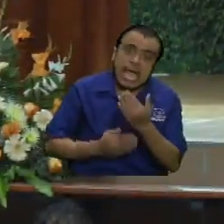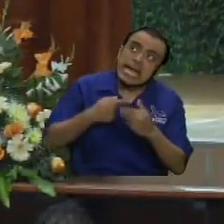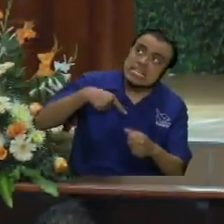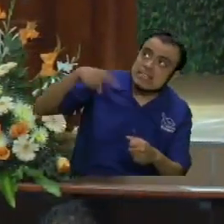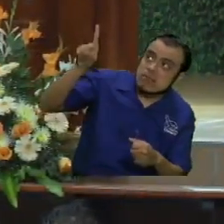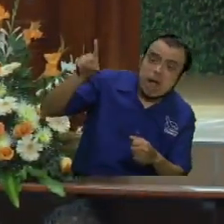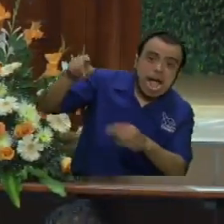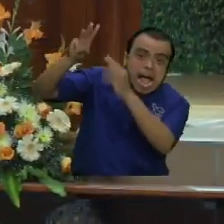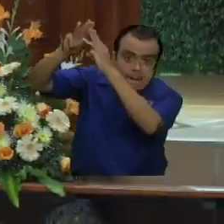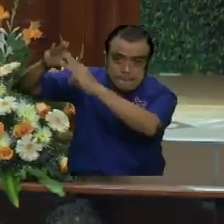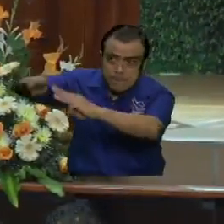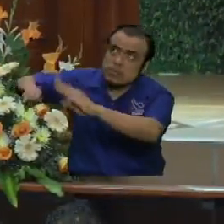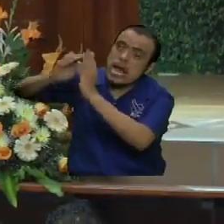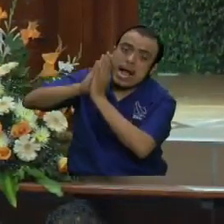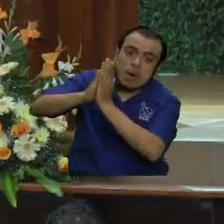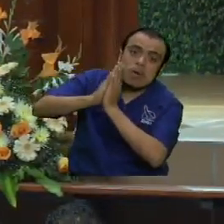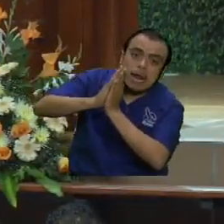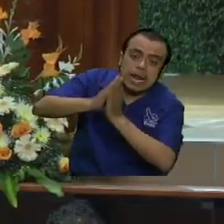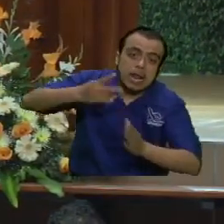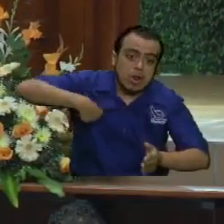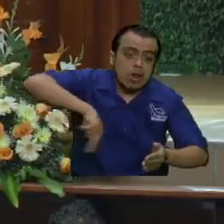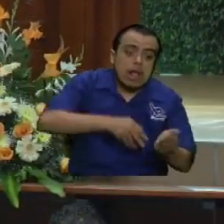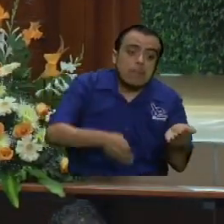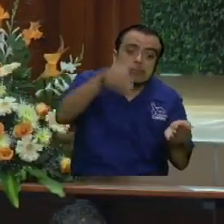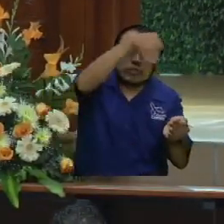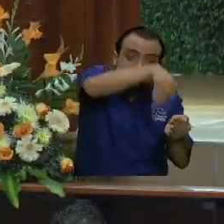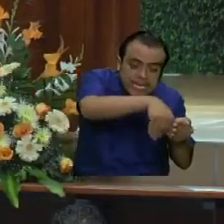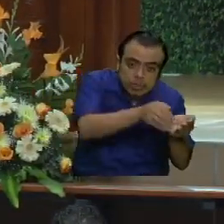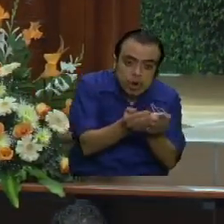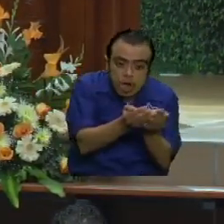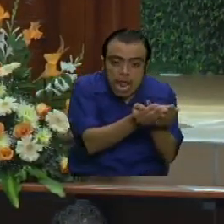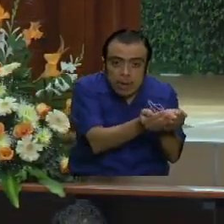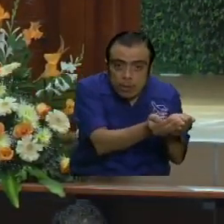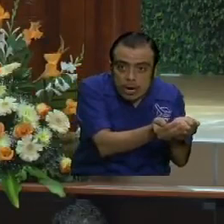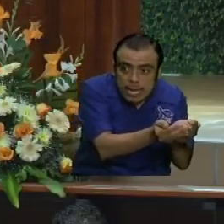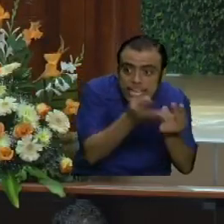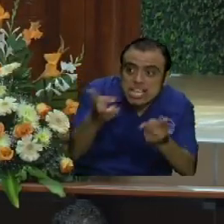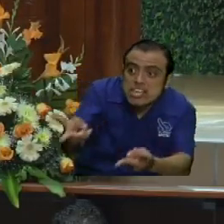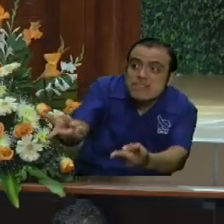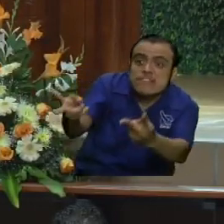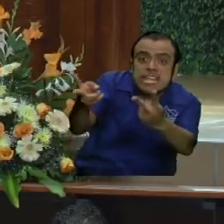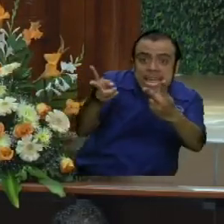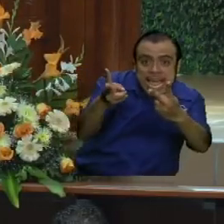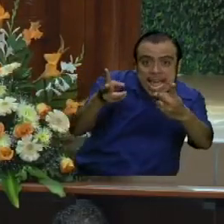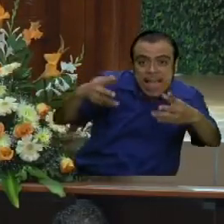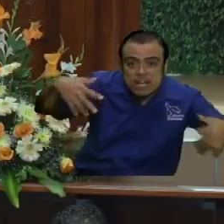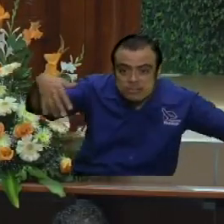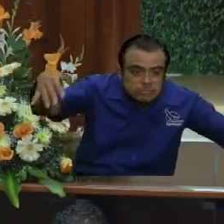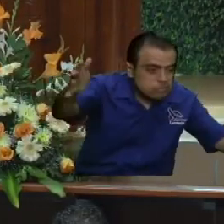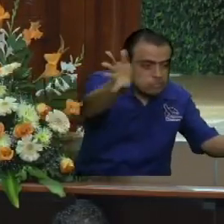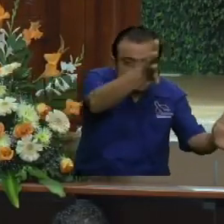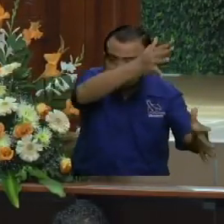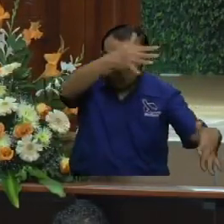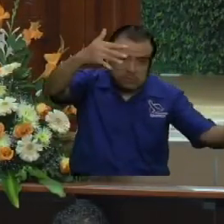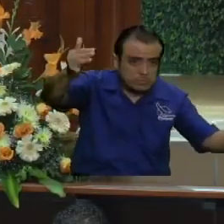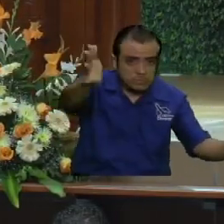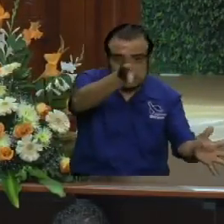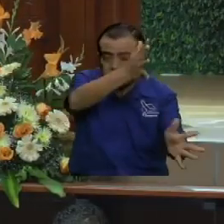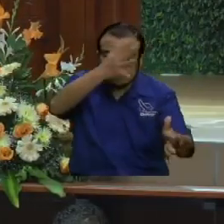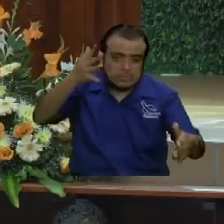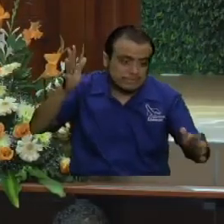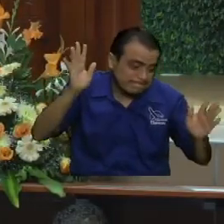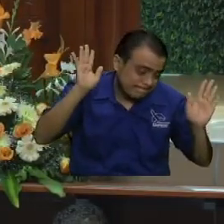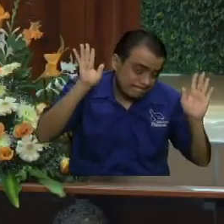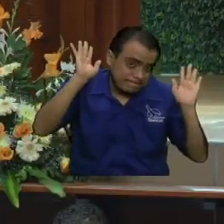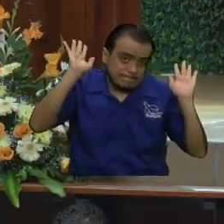Y nosotros vamos en la barca y mientras estamos se ha levantado una tormenta increíble, hermano, que ni siquiera